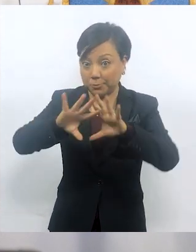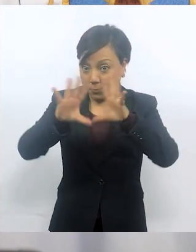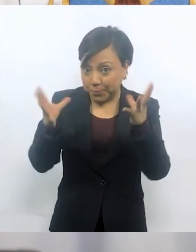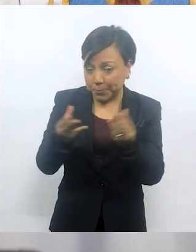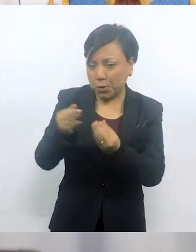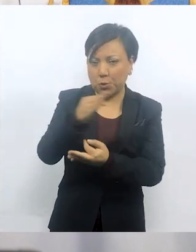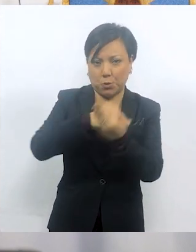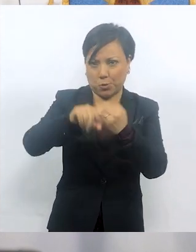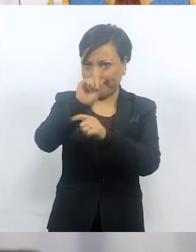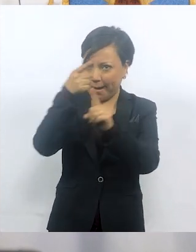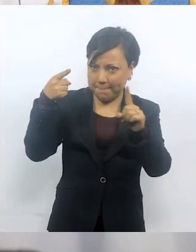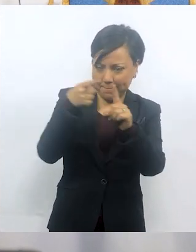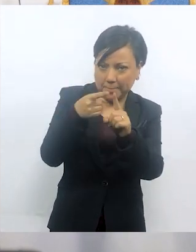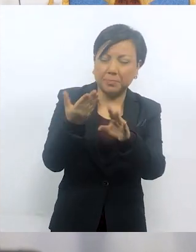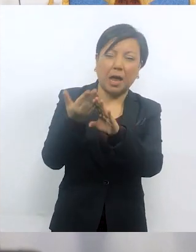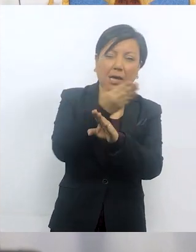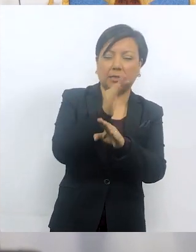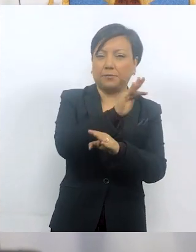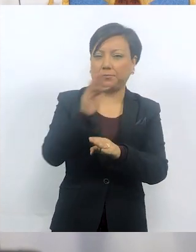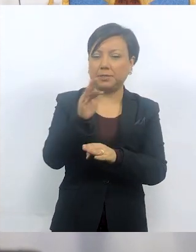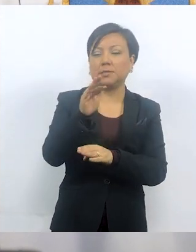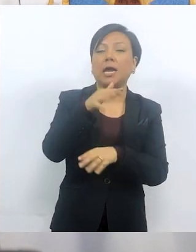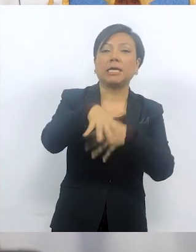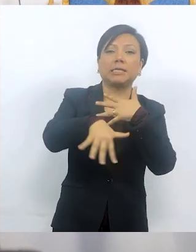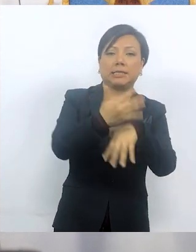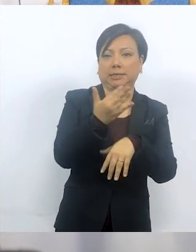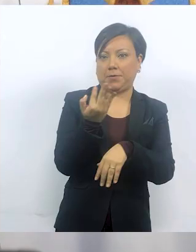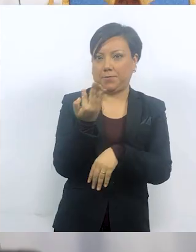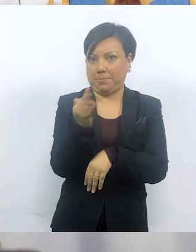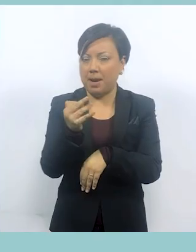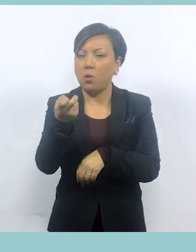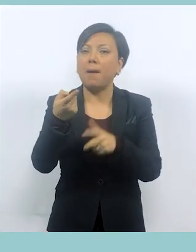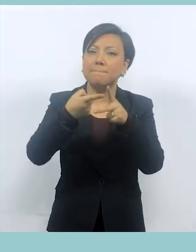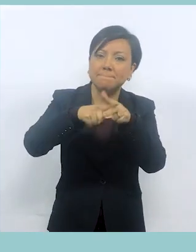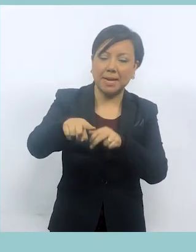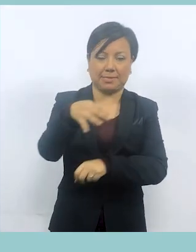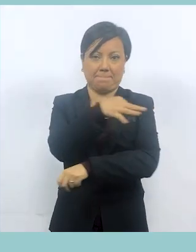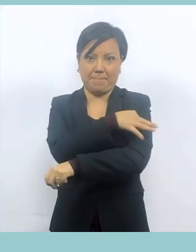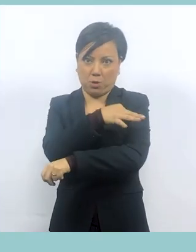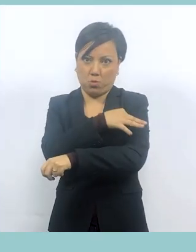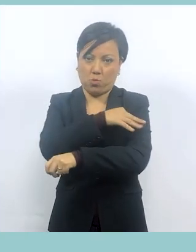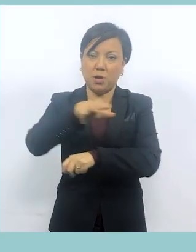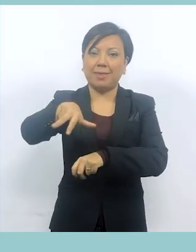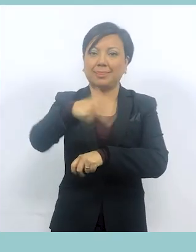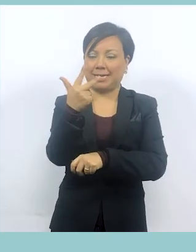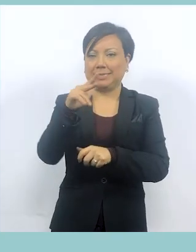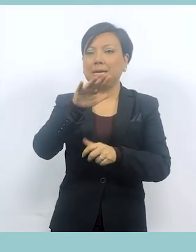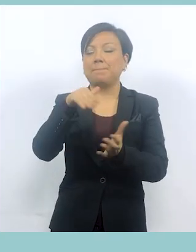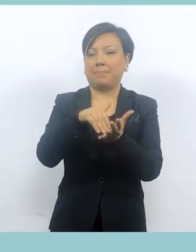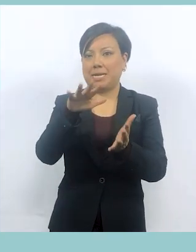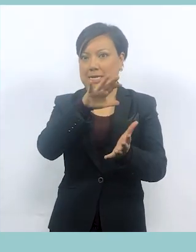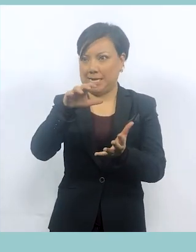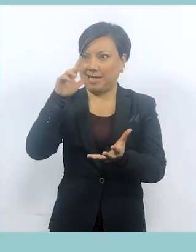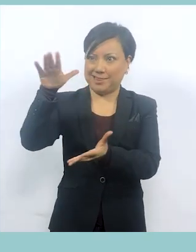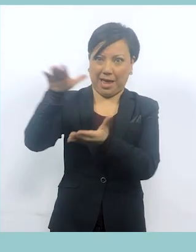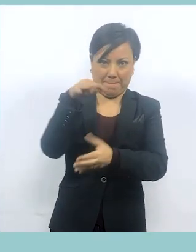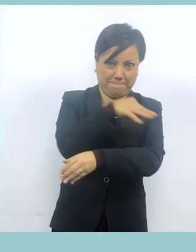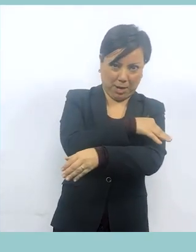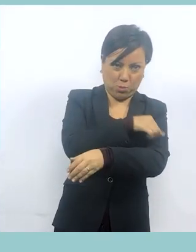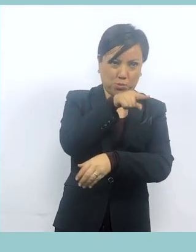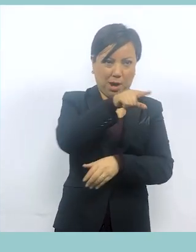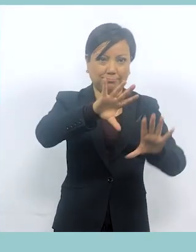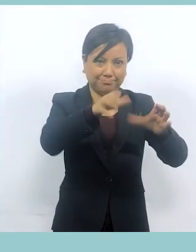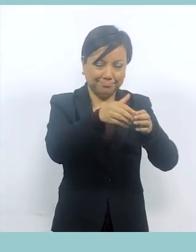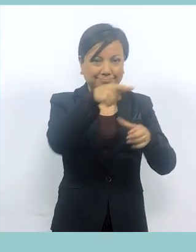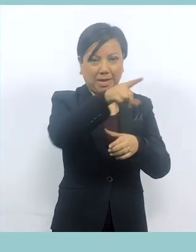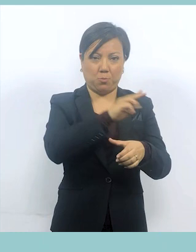Con esa convicción compartida, desde el pasado lunes 15 de febrero se aplican 13,580 primeras dosis de vacunas de AstraZeneca